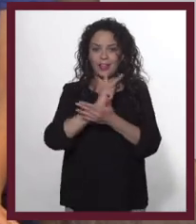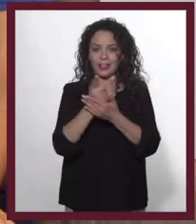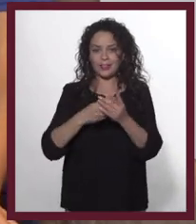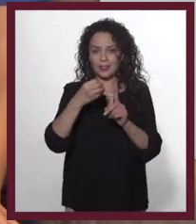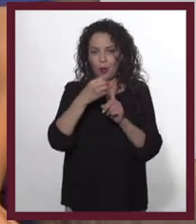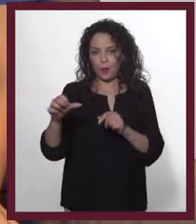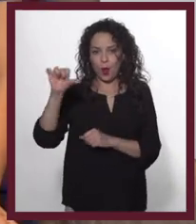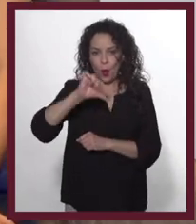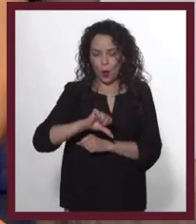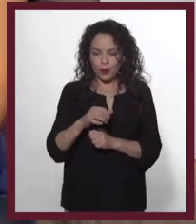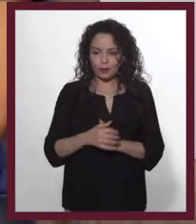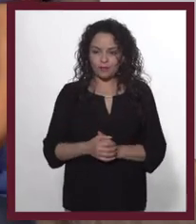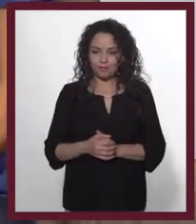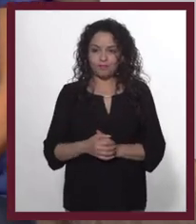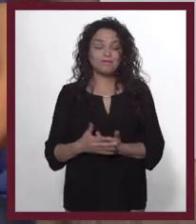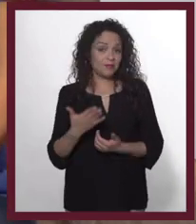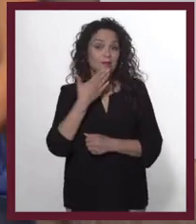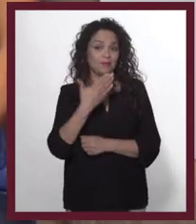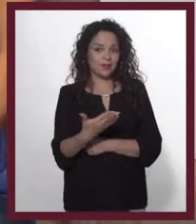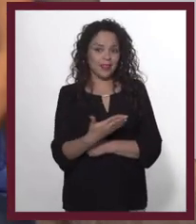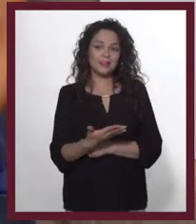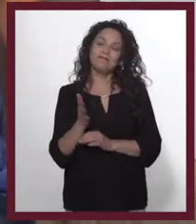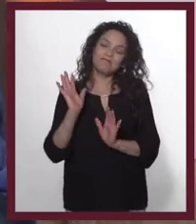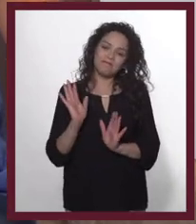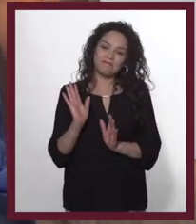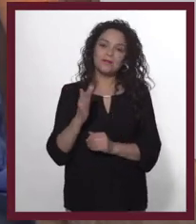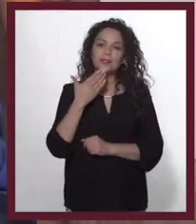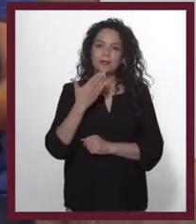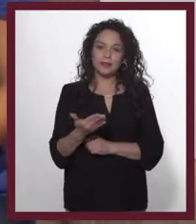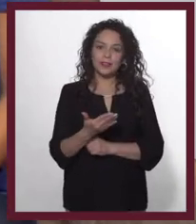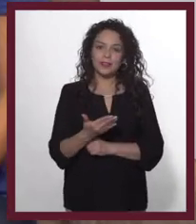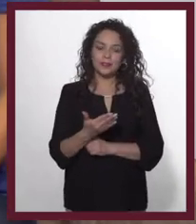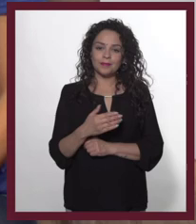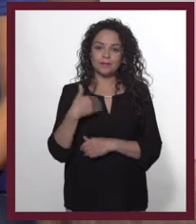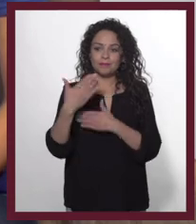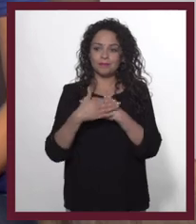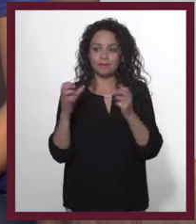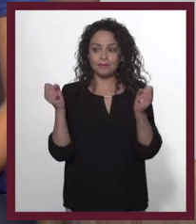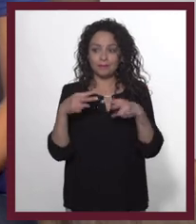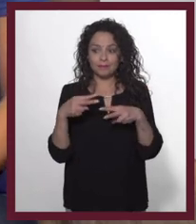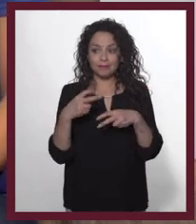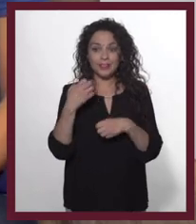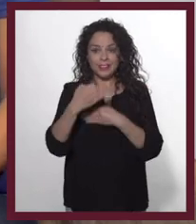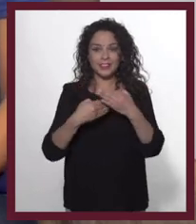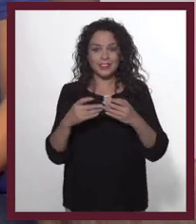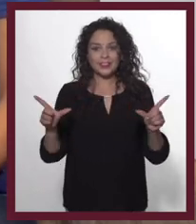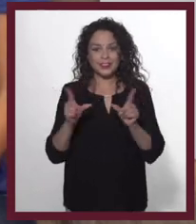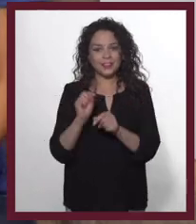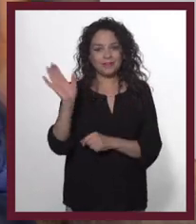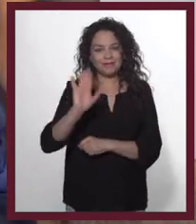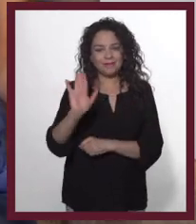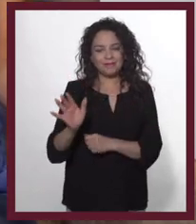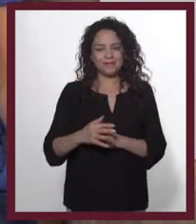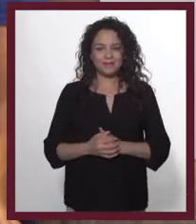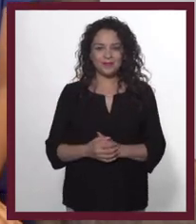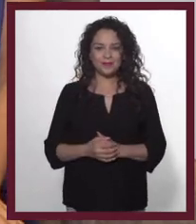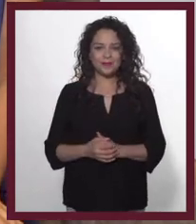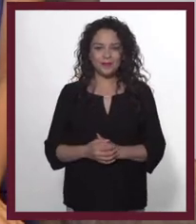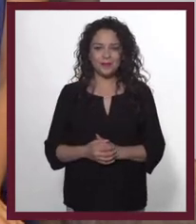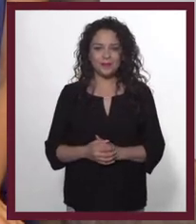terminamos el programa de hoy. Y no estuvo tan malo. Pues bueno, nos despedimos. Y... creo que